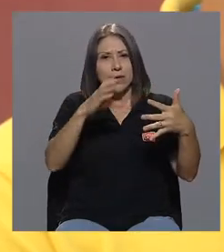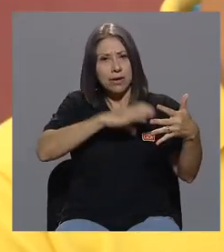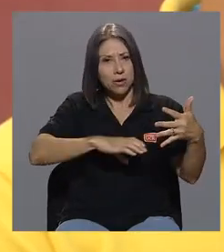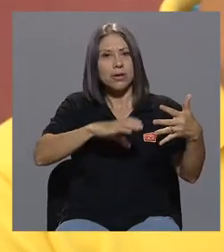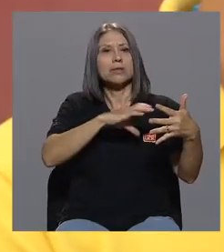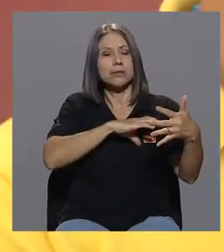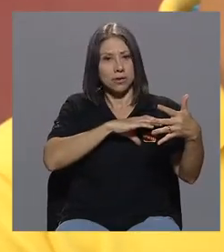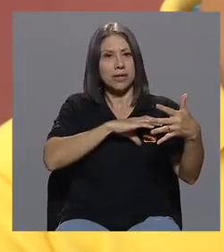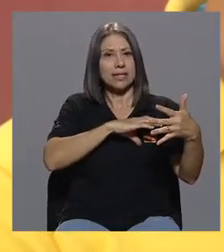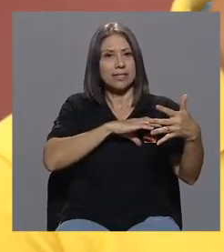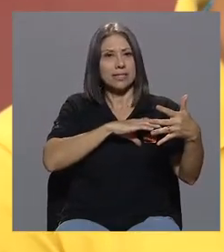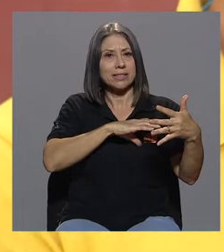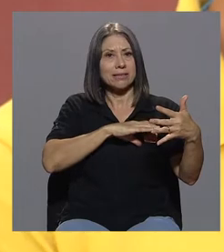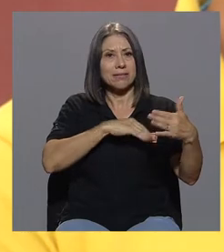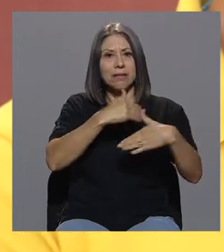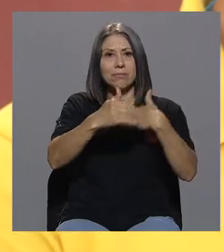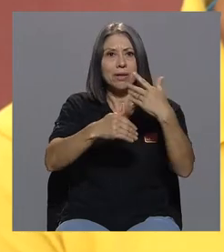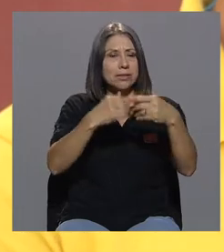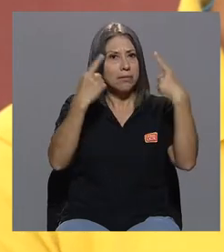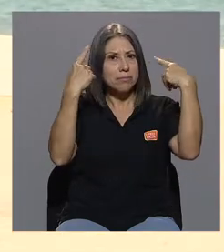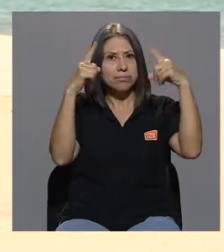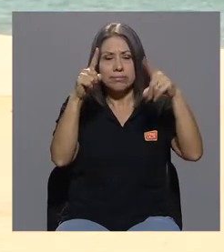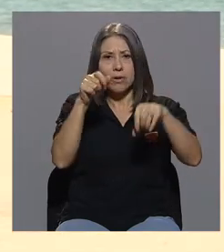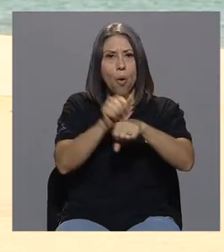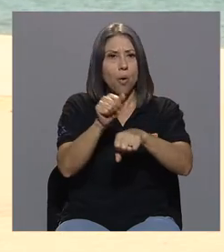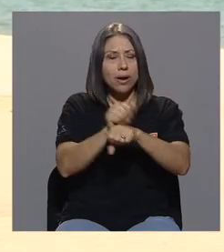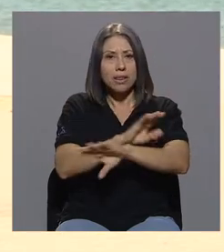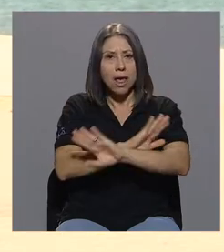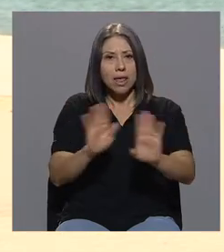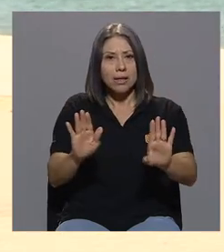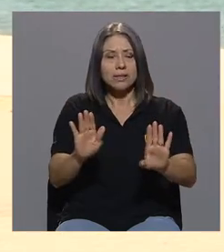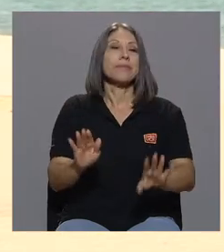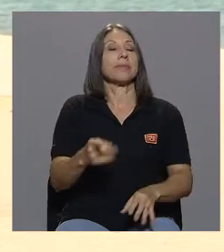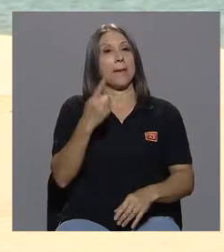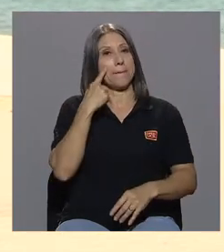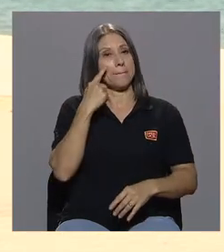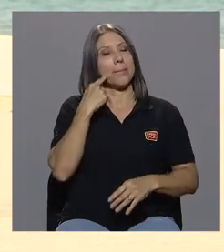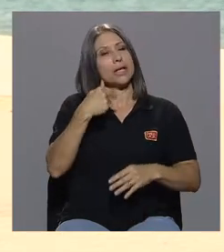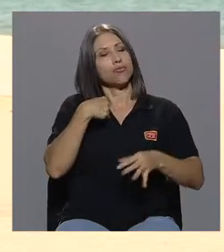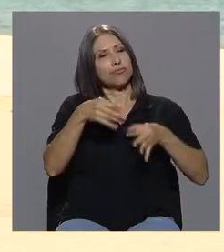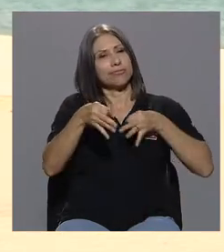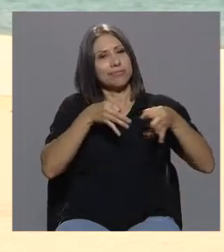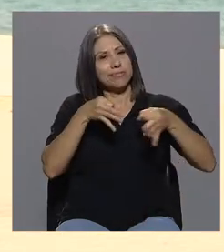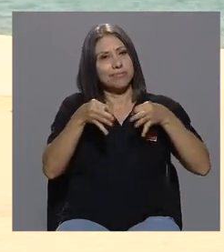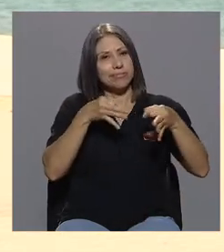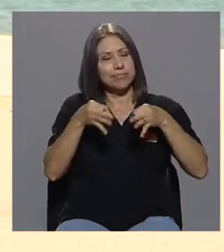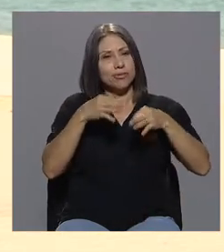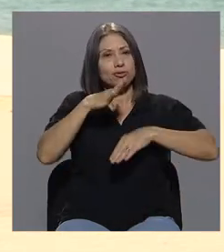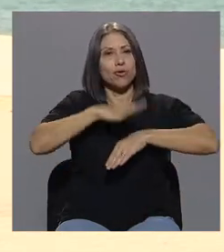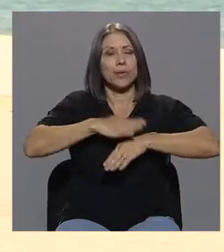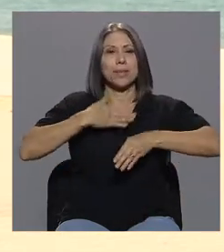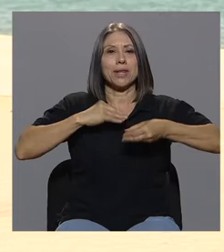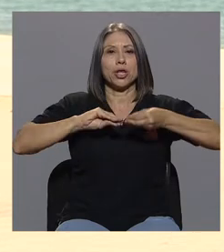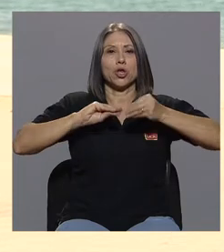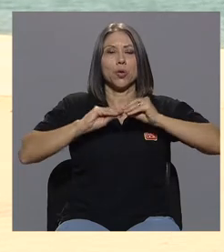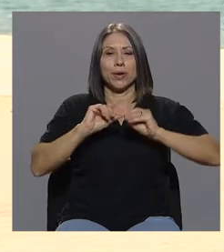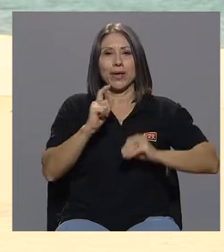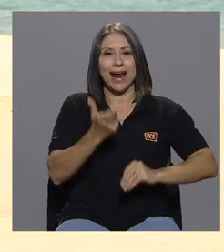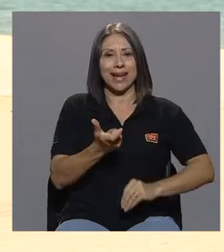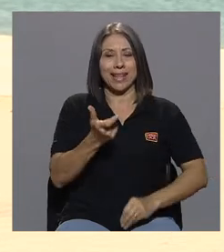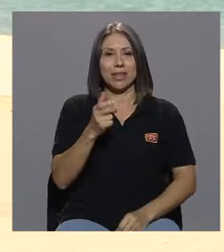no son concretadas. Mira, te voy a poner en contexto en relación a mi número de carnet de la UCR.